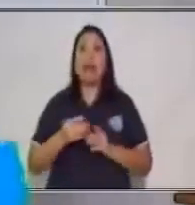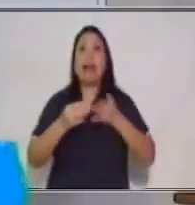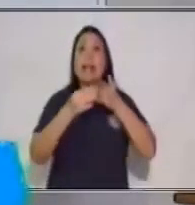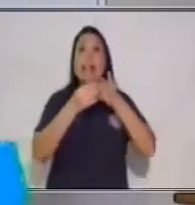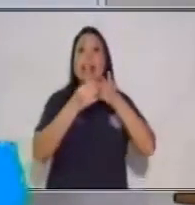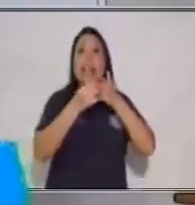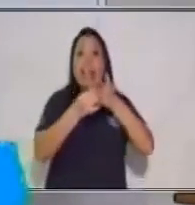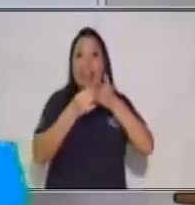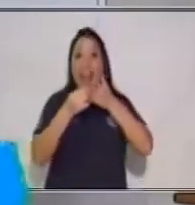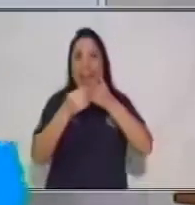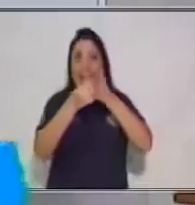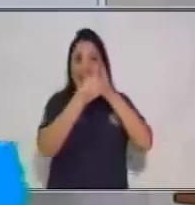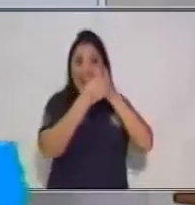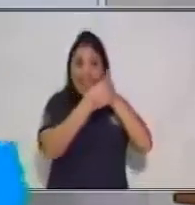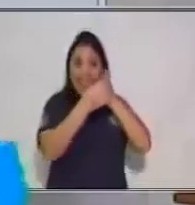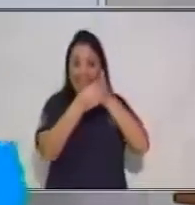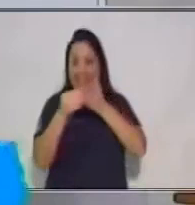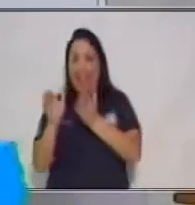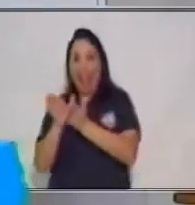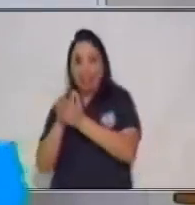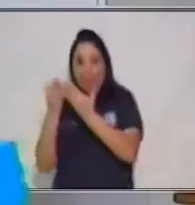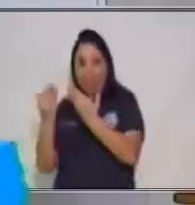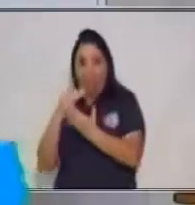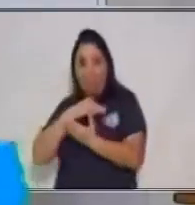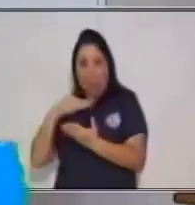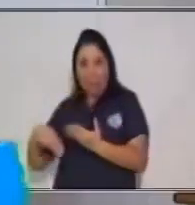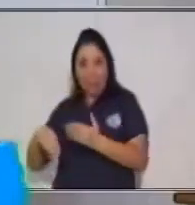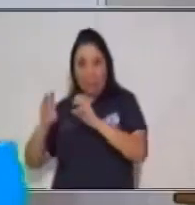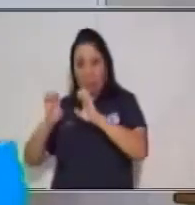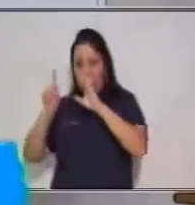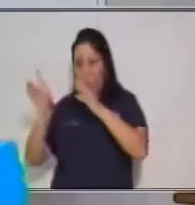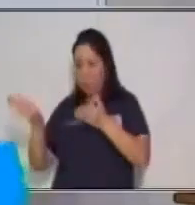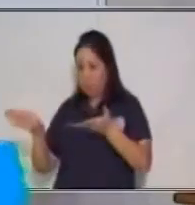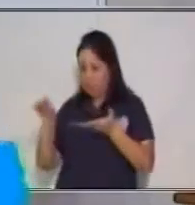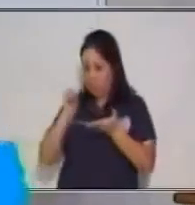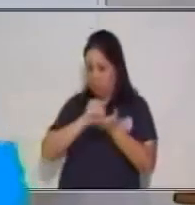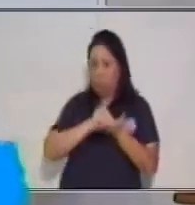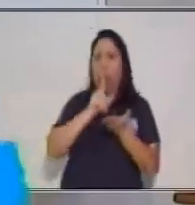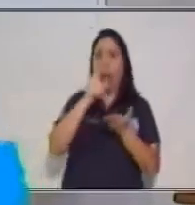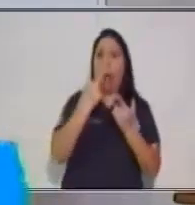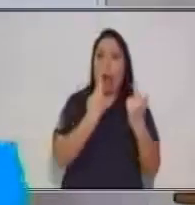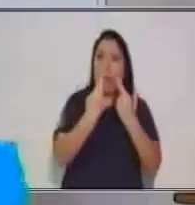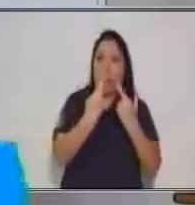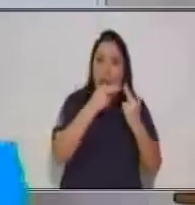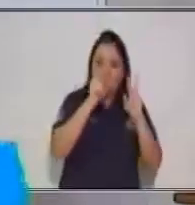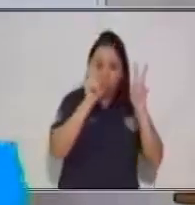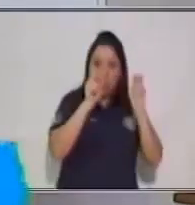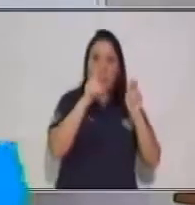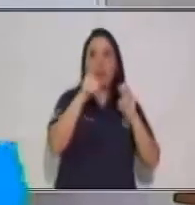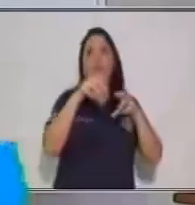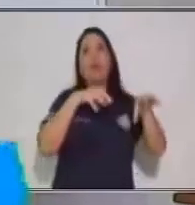se relaciona con el tema que se desarrolló en la sesión, colocas aquí la actividad.